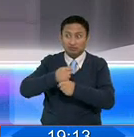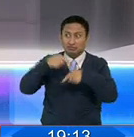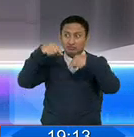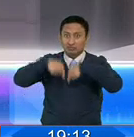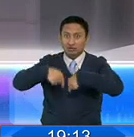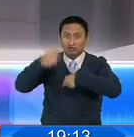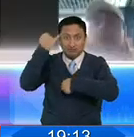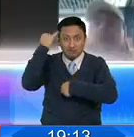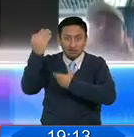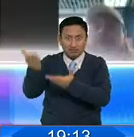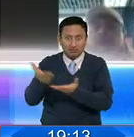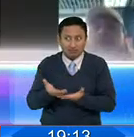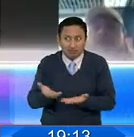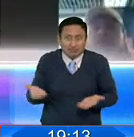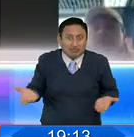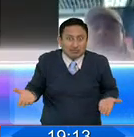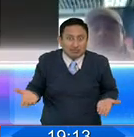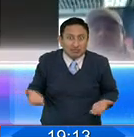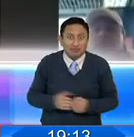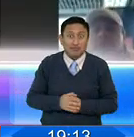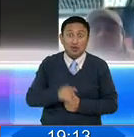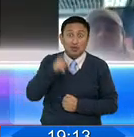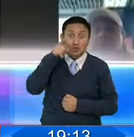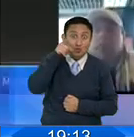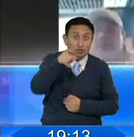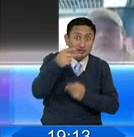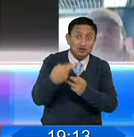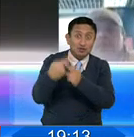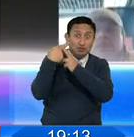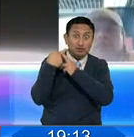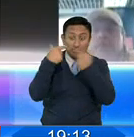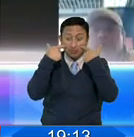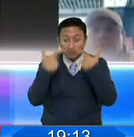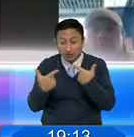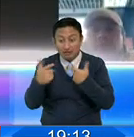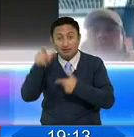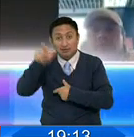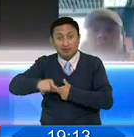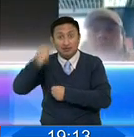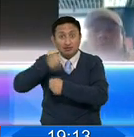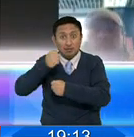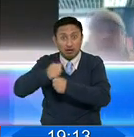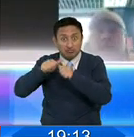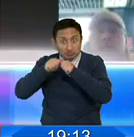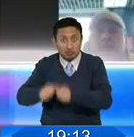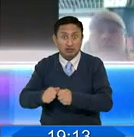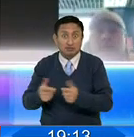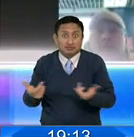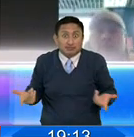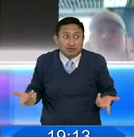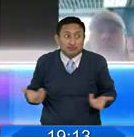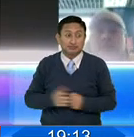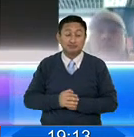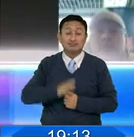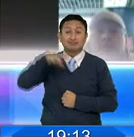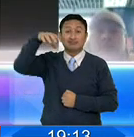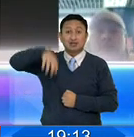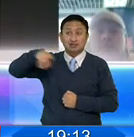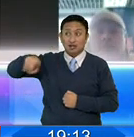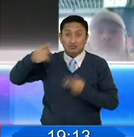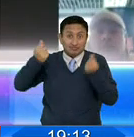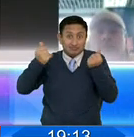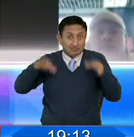iniciativas. Cuando se supone que son ustedes los que tienen que velar por la estabilidad laboral. Si el Estado no tiene plata